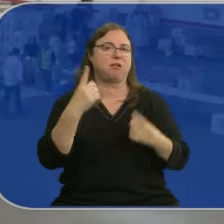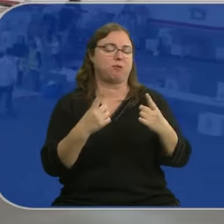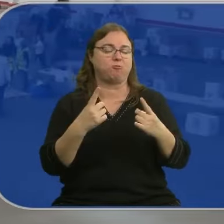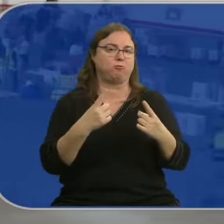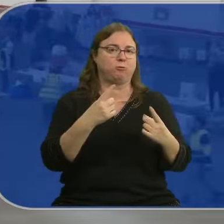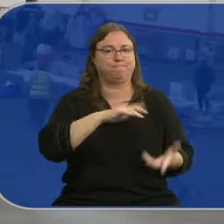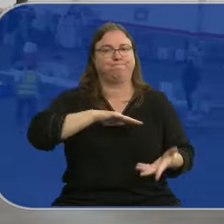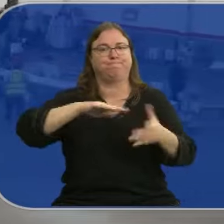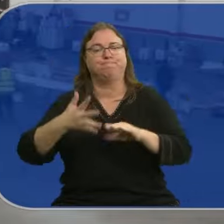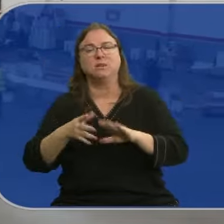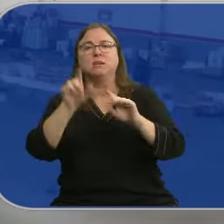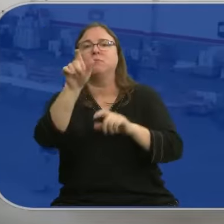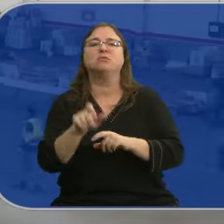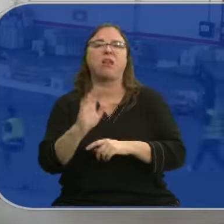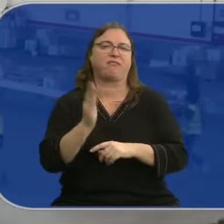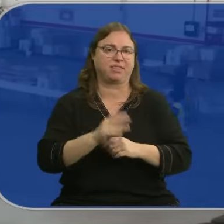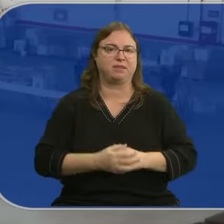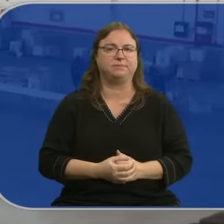puesto en la piel de los damnificados.